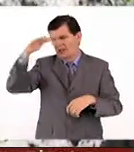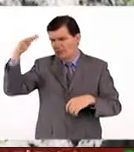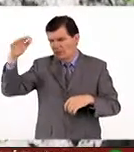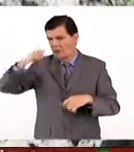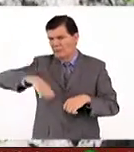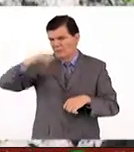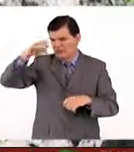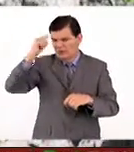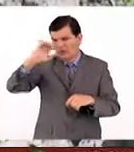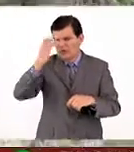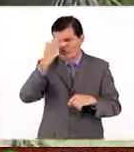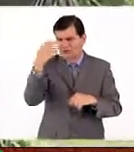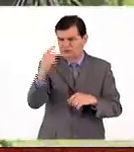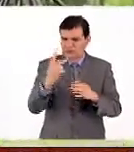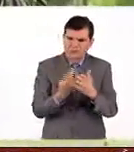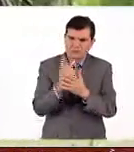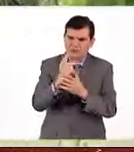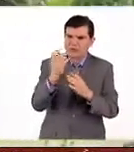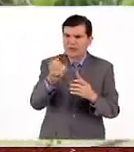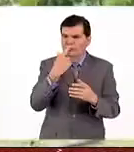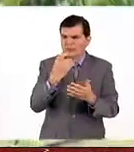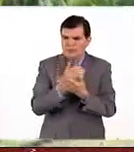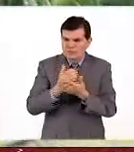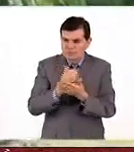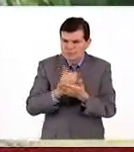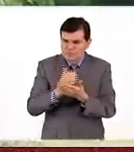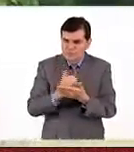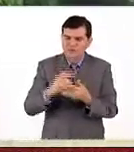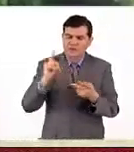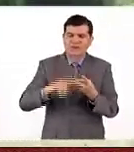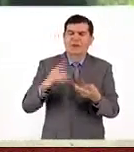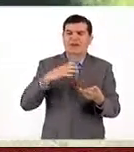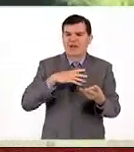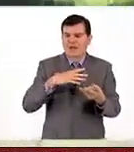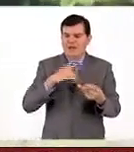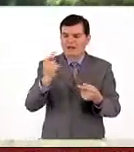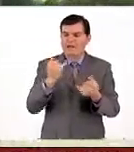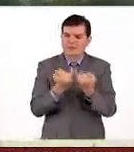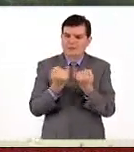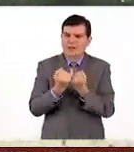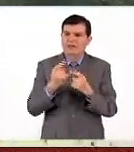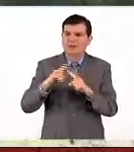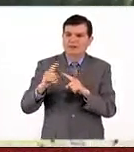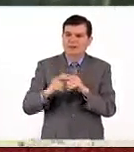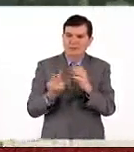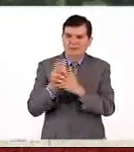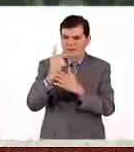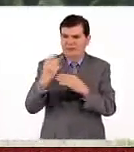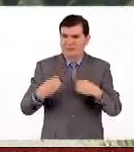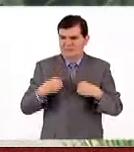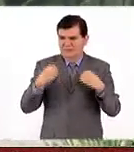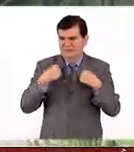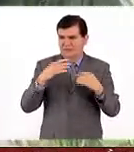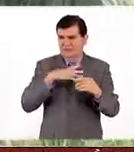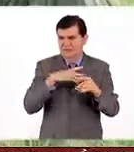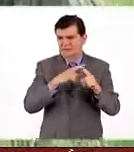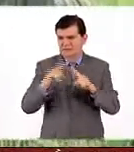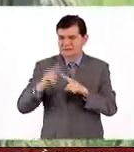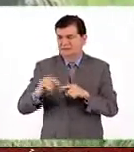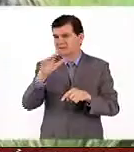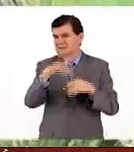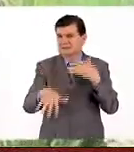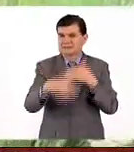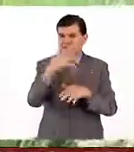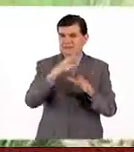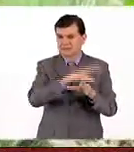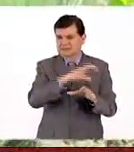mayores para que conozcan sobre sus plantas medicinales, por ejemplo, vamos a tener las colecciones de plantas vivas, tenemos en el jardín cerca de